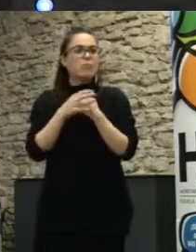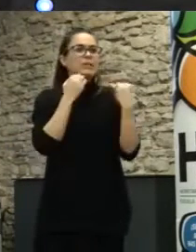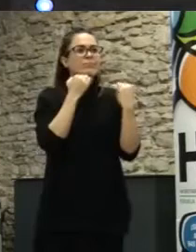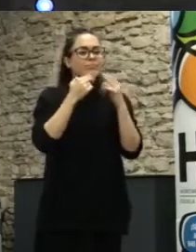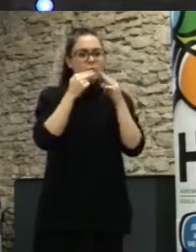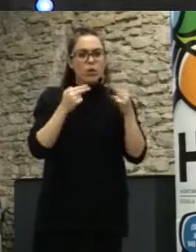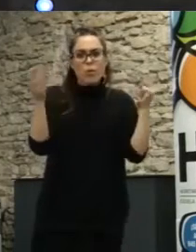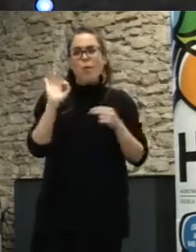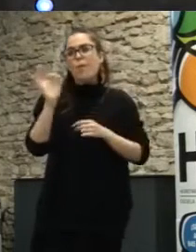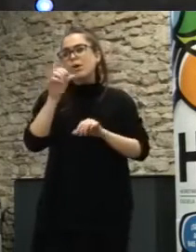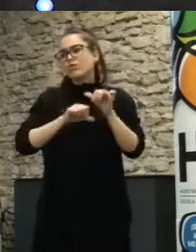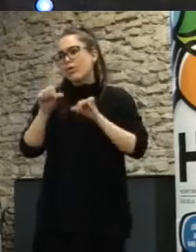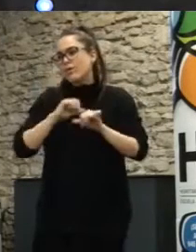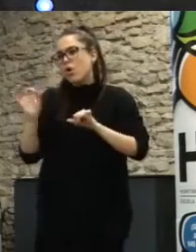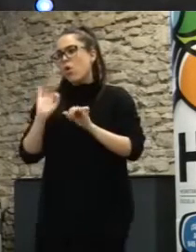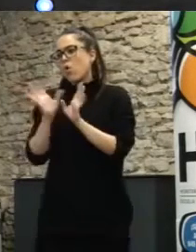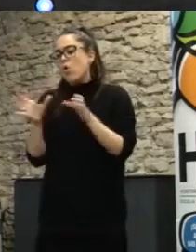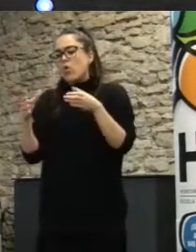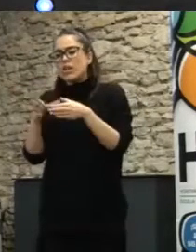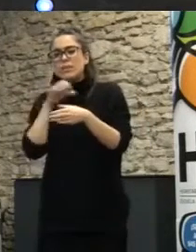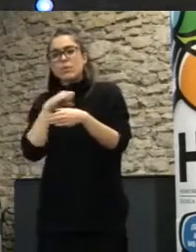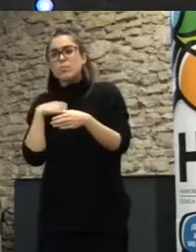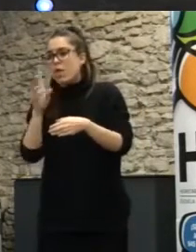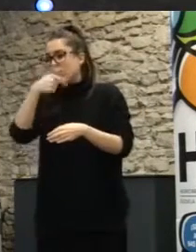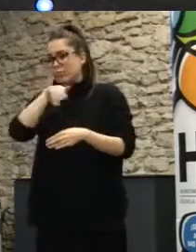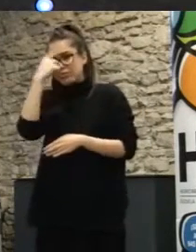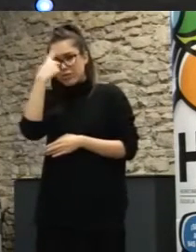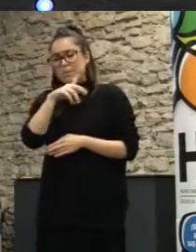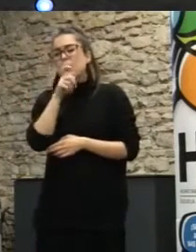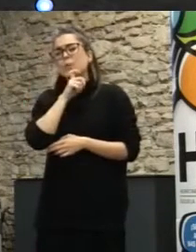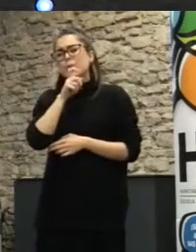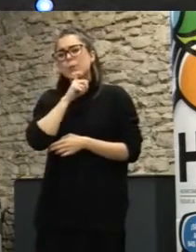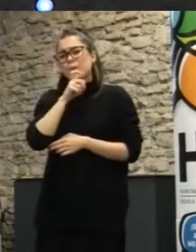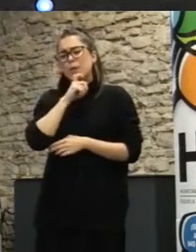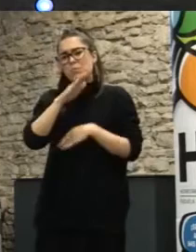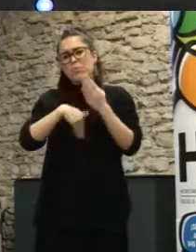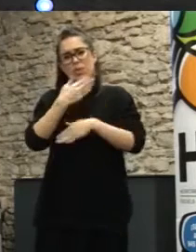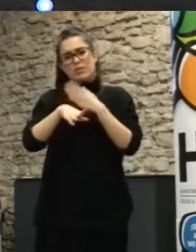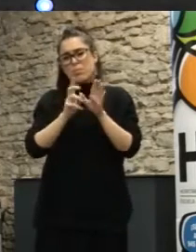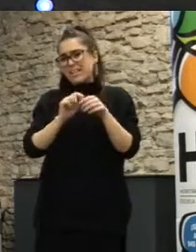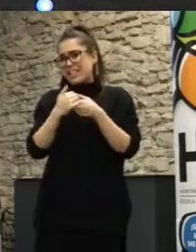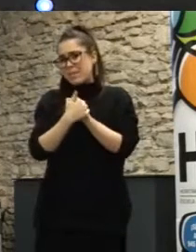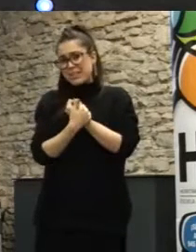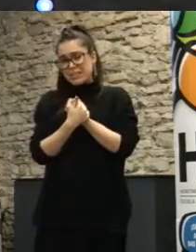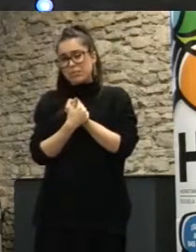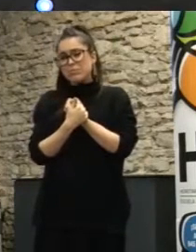asociaciones o como colectivos individuales, sabéis lo difícil que es que un proceso participativo realmente